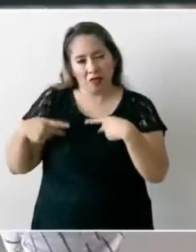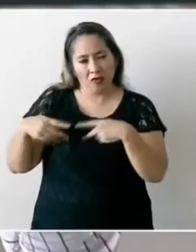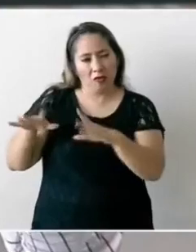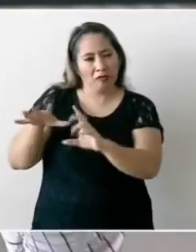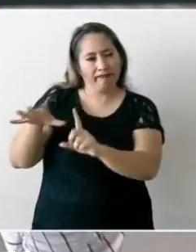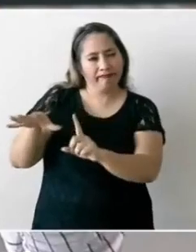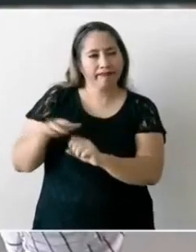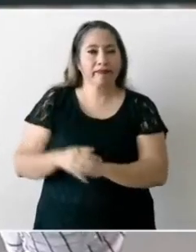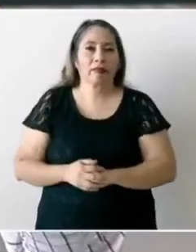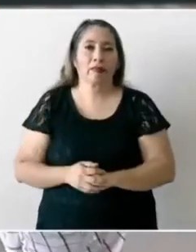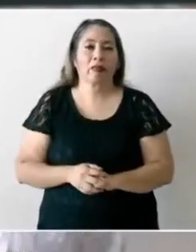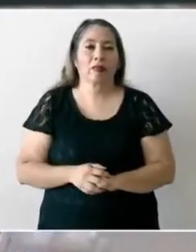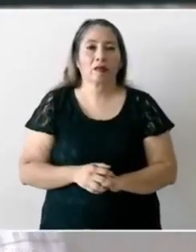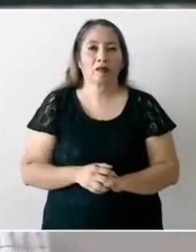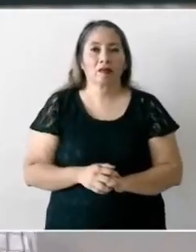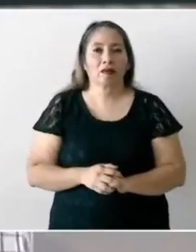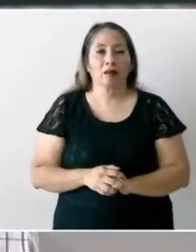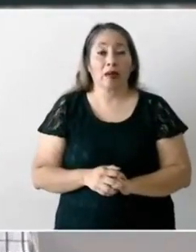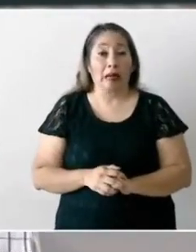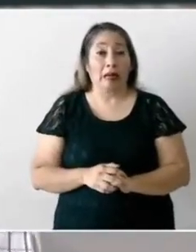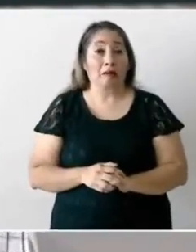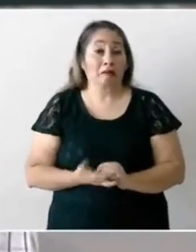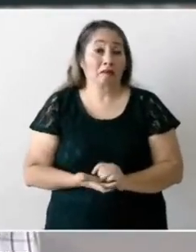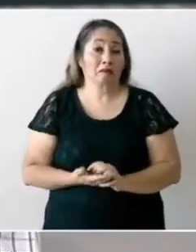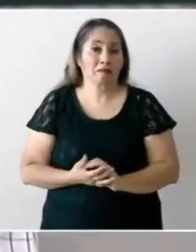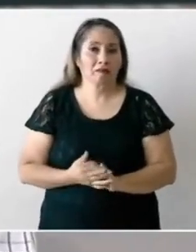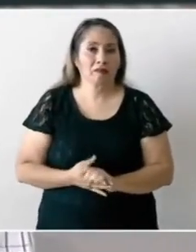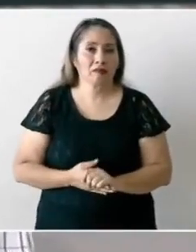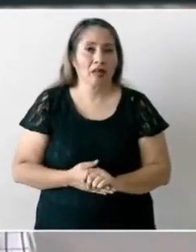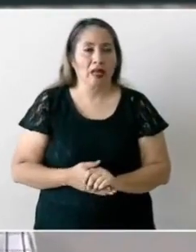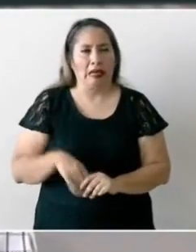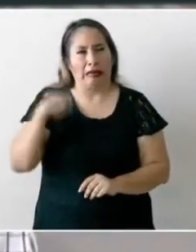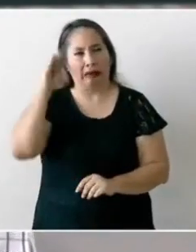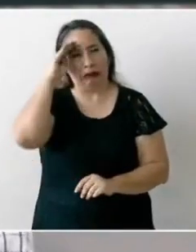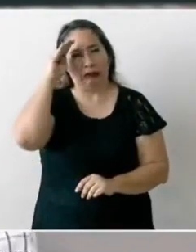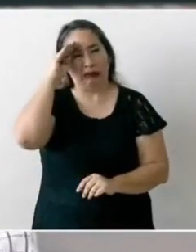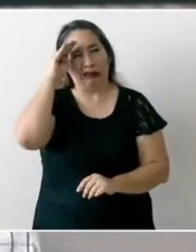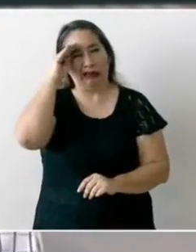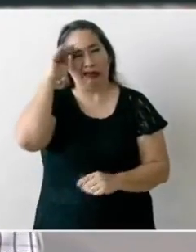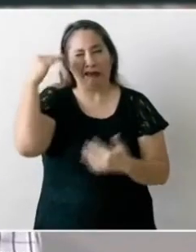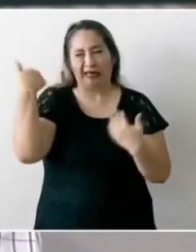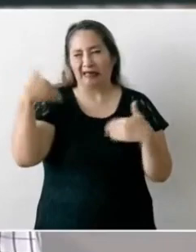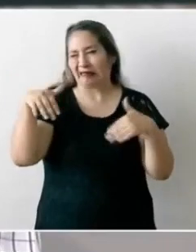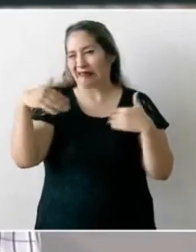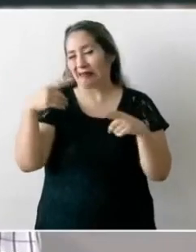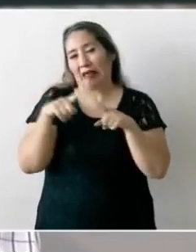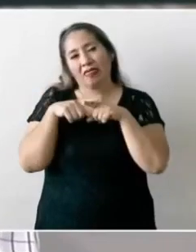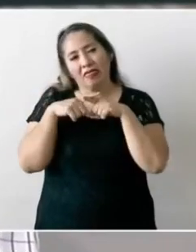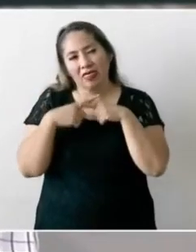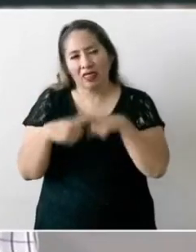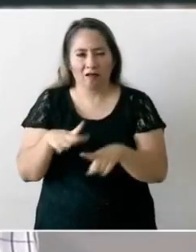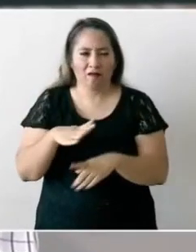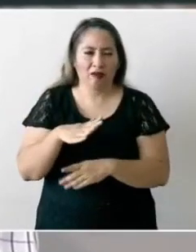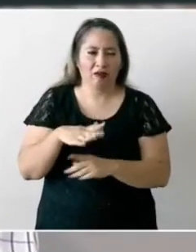mentalidad muy conservadora, ultraconservadora.